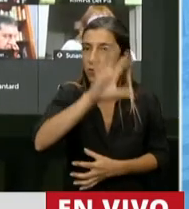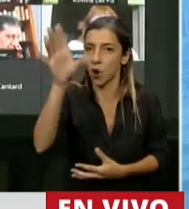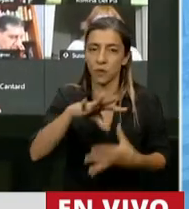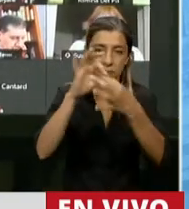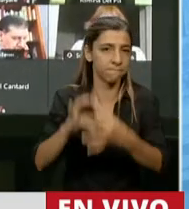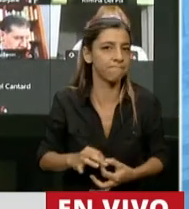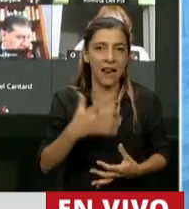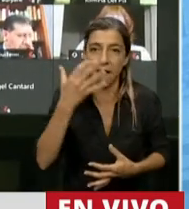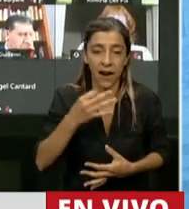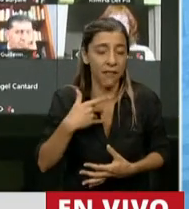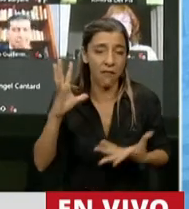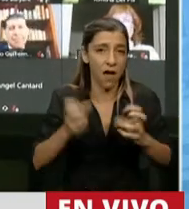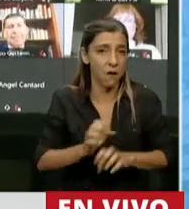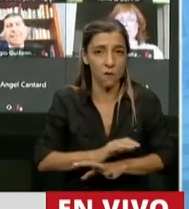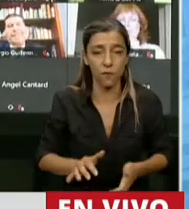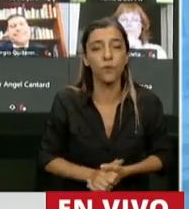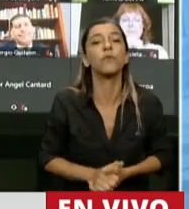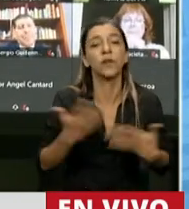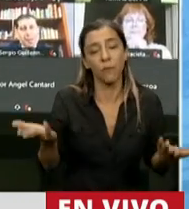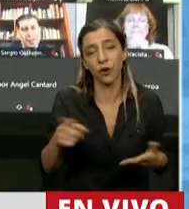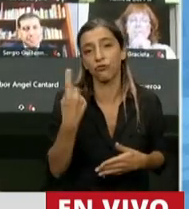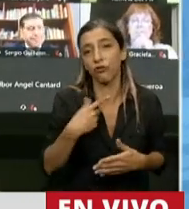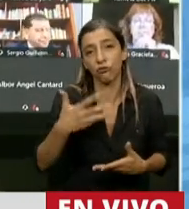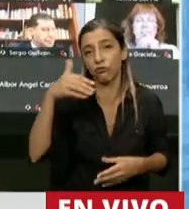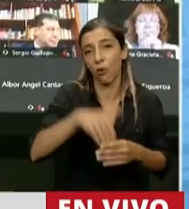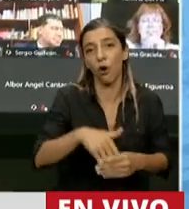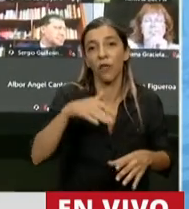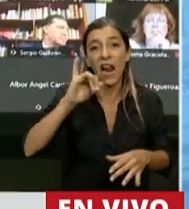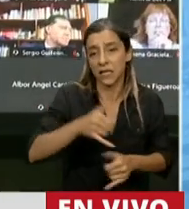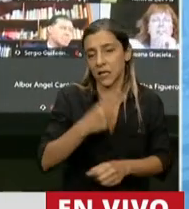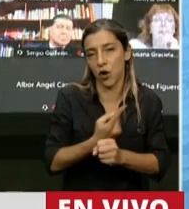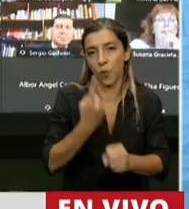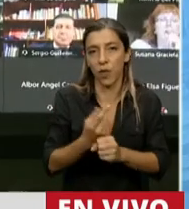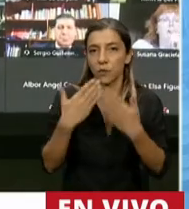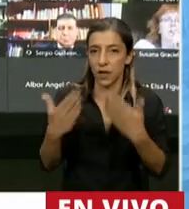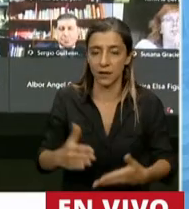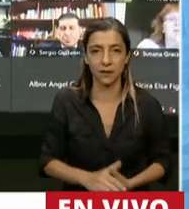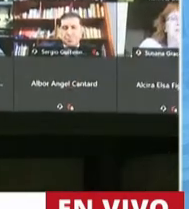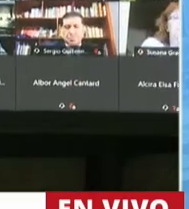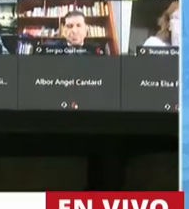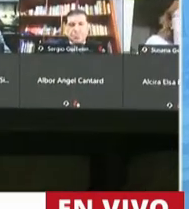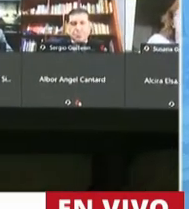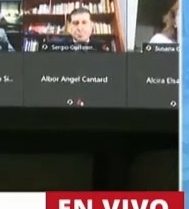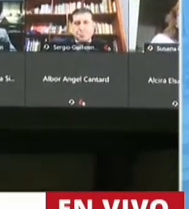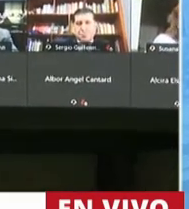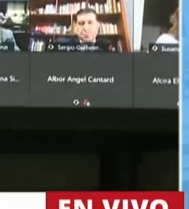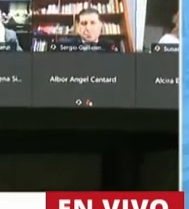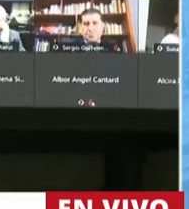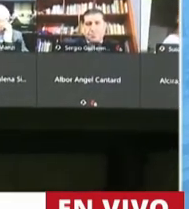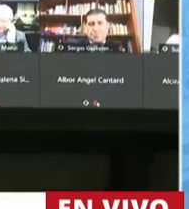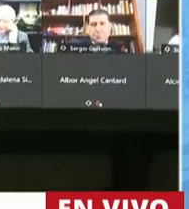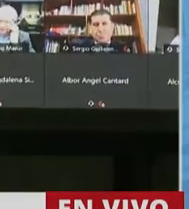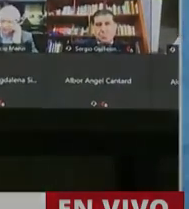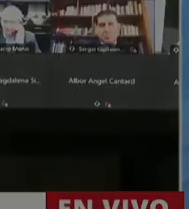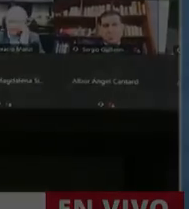argentino presidente por esa razón no se puede convalidar muchas gracias muchas gracias diputado